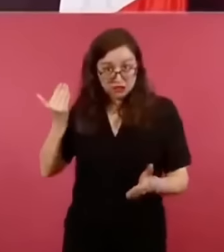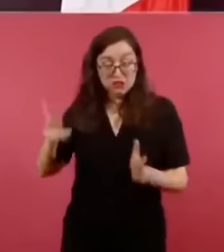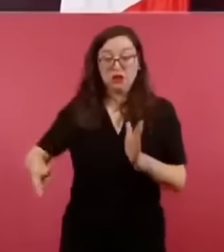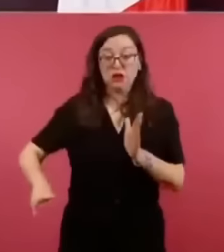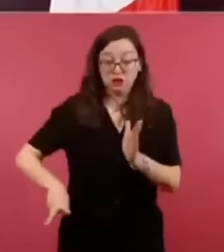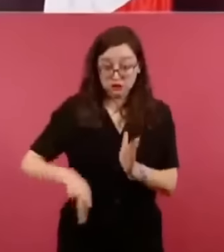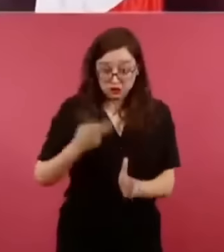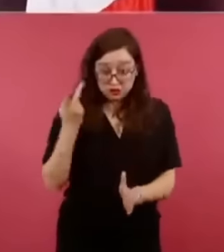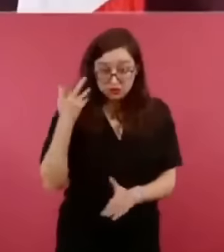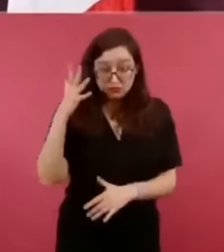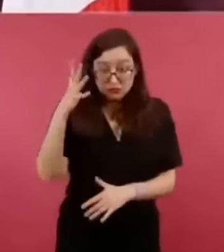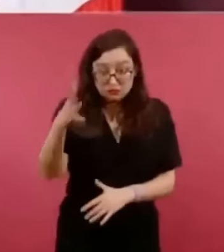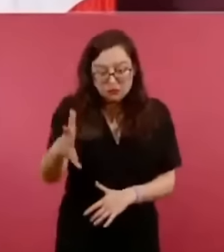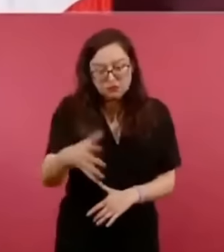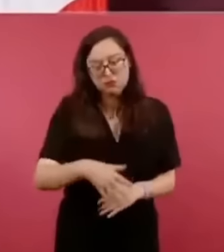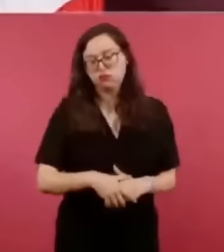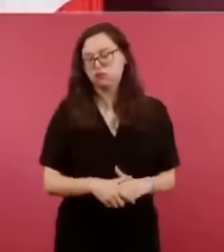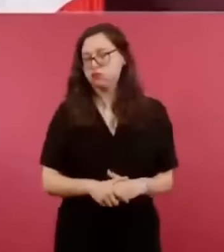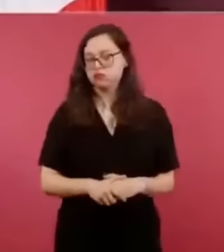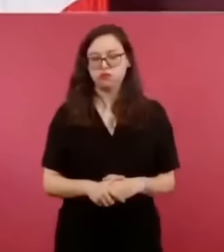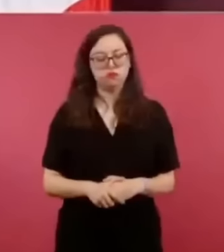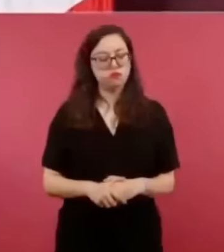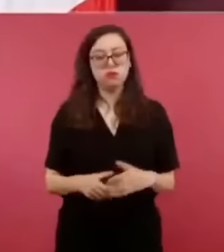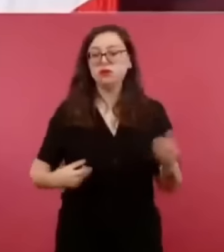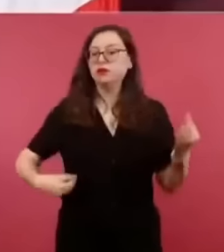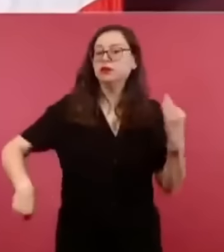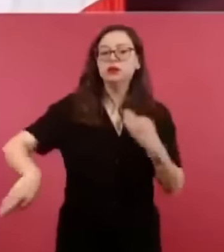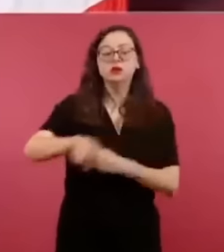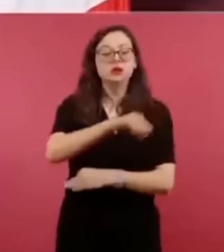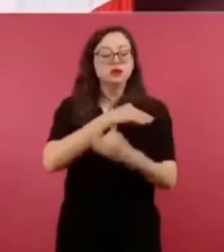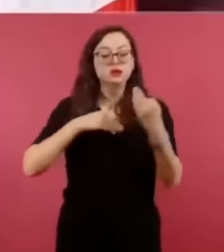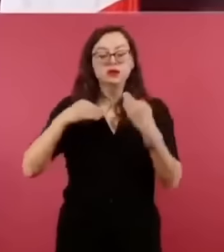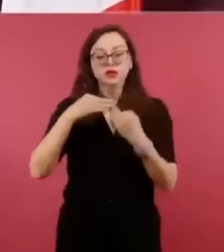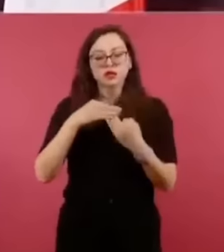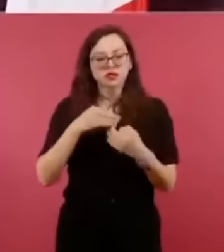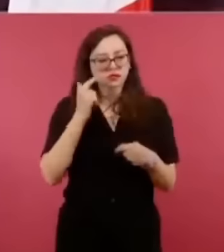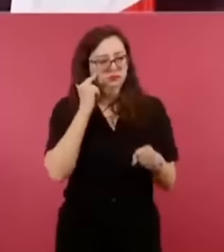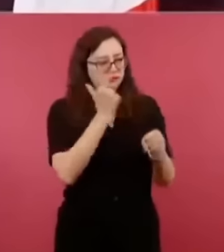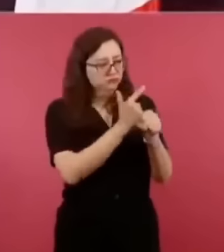que aprendamos todos a leer los periódicos,